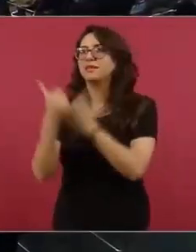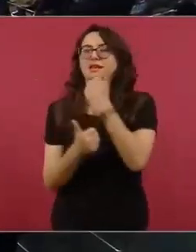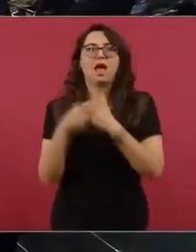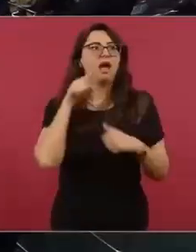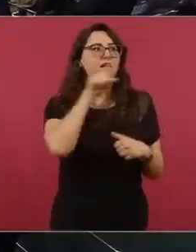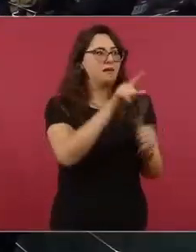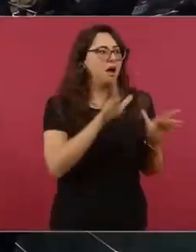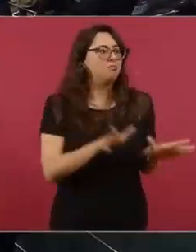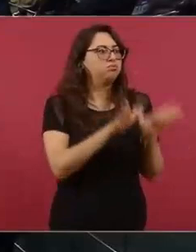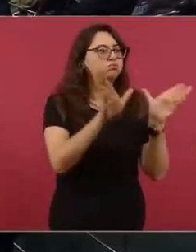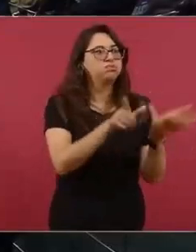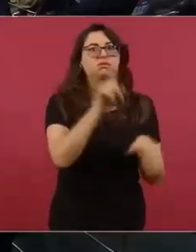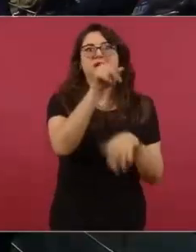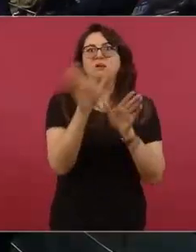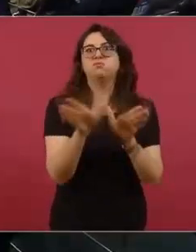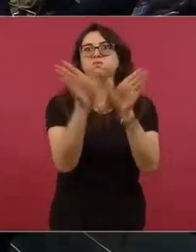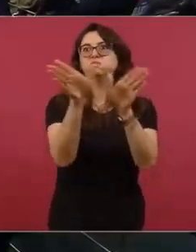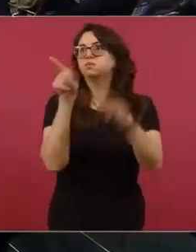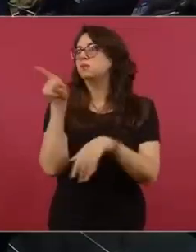desigualdad.